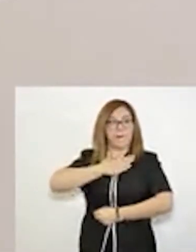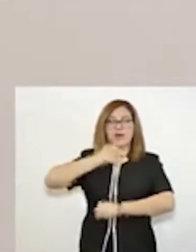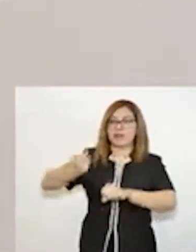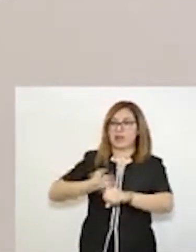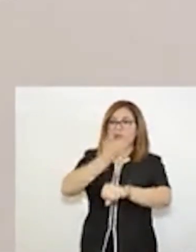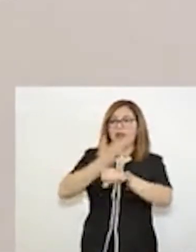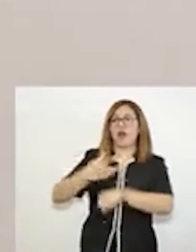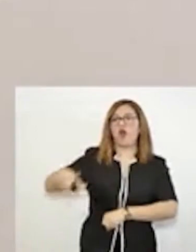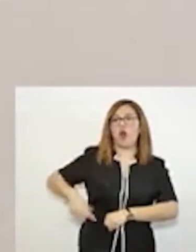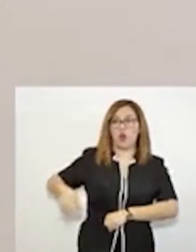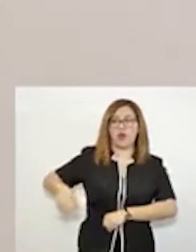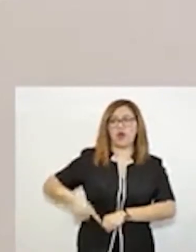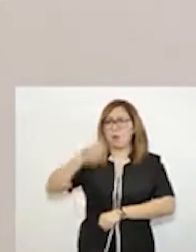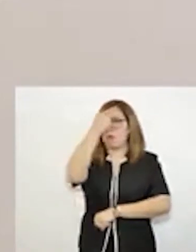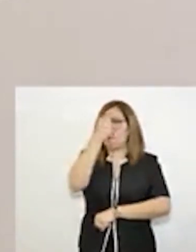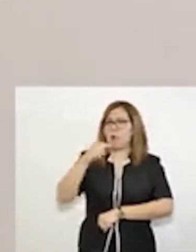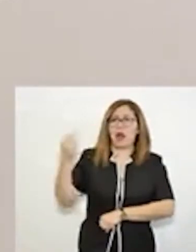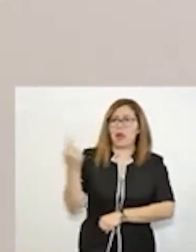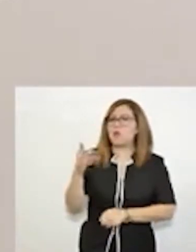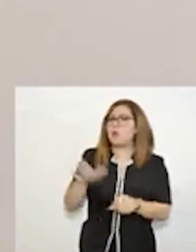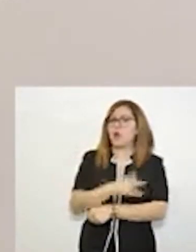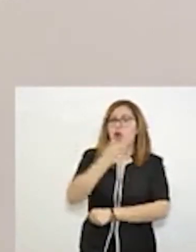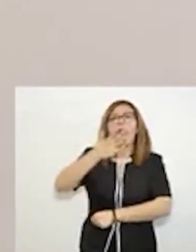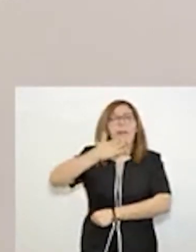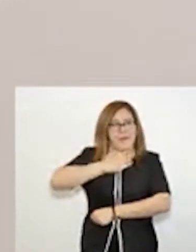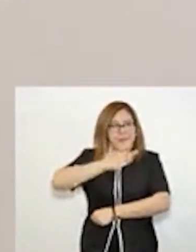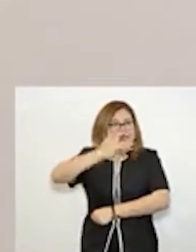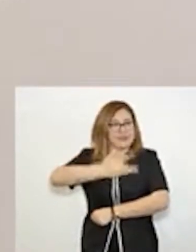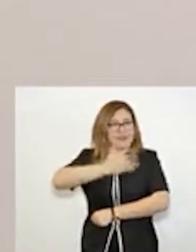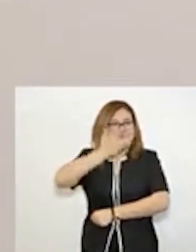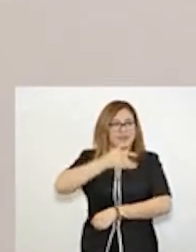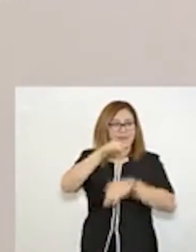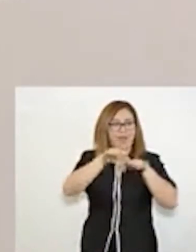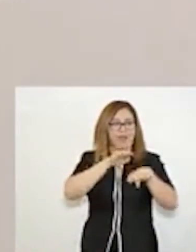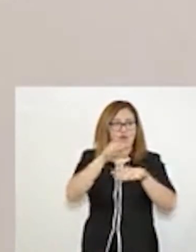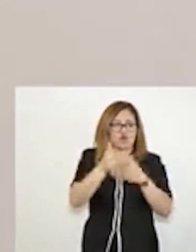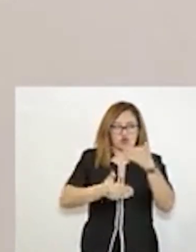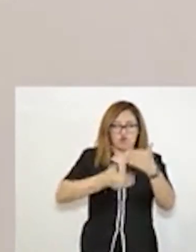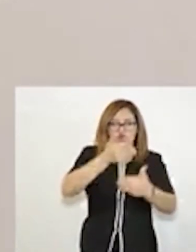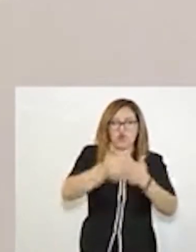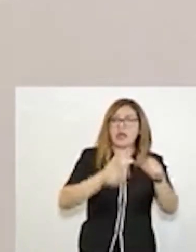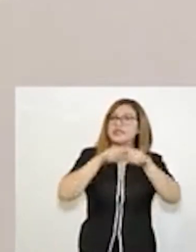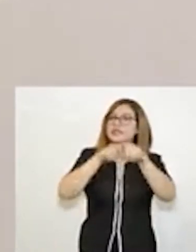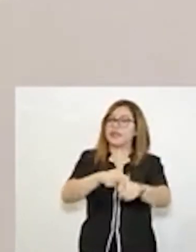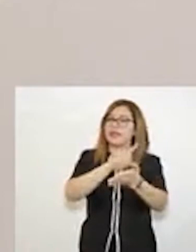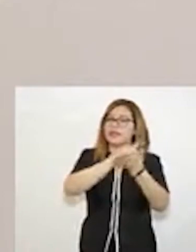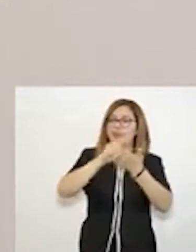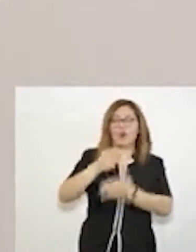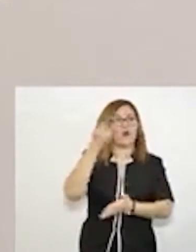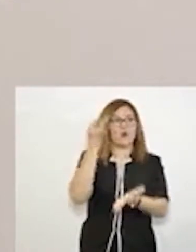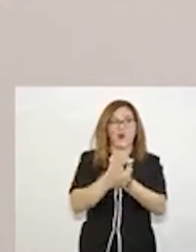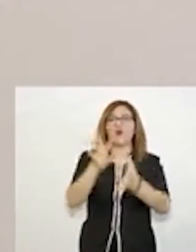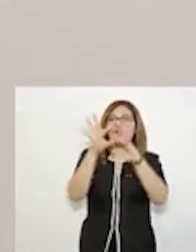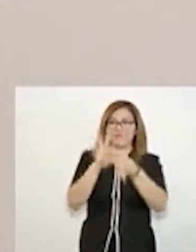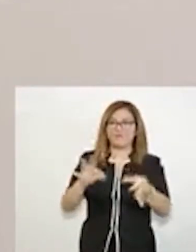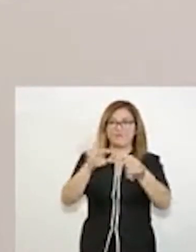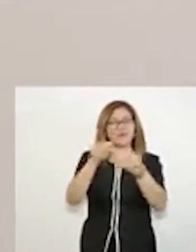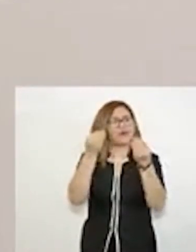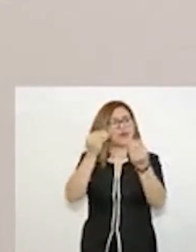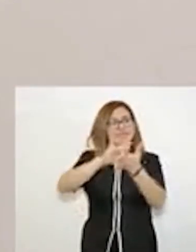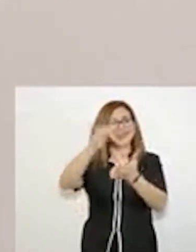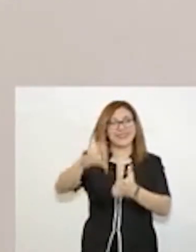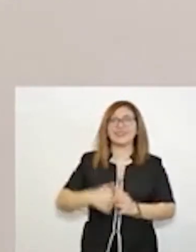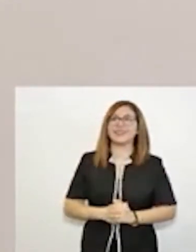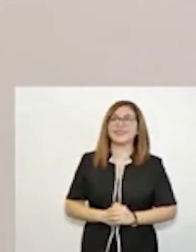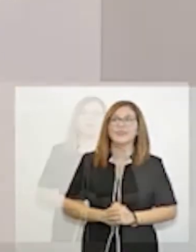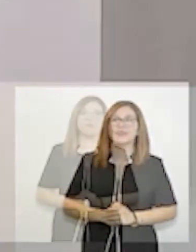encuentro. De su parte, Olga Sánchez Cordero, calificó como un estupendo evento y señaló que se ha dado un paso más a la construcción de una estrategia conjunta acerca de lo que